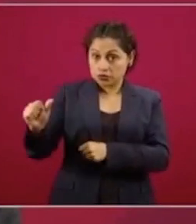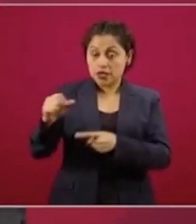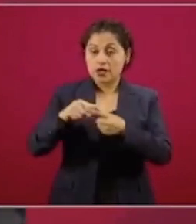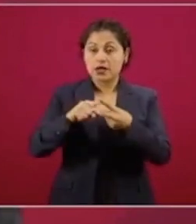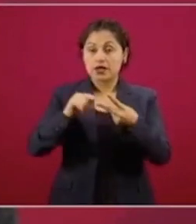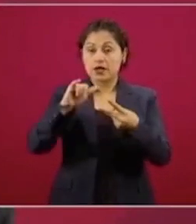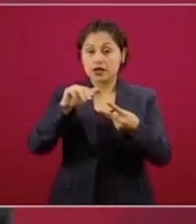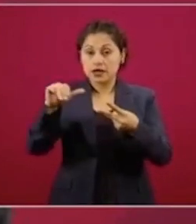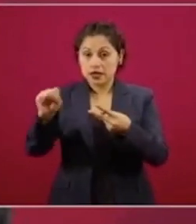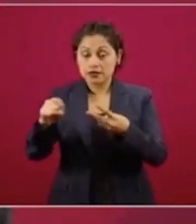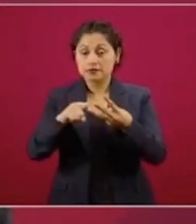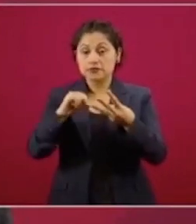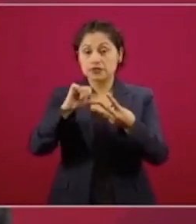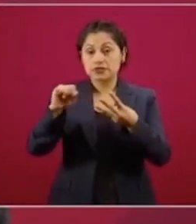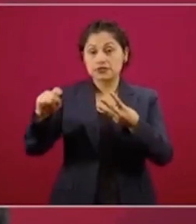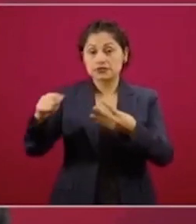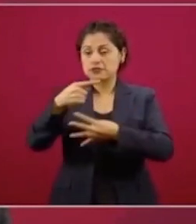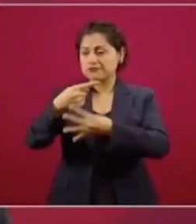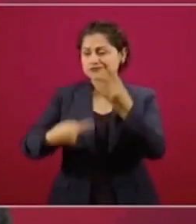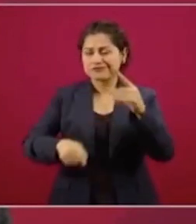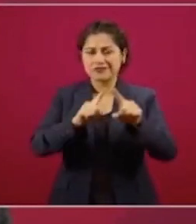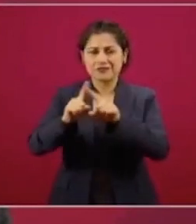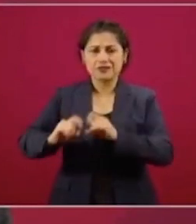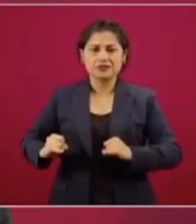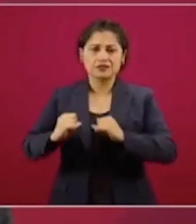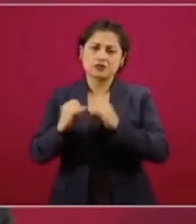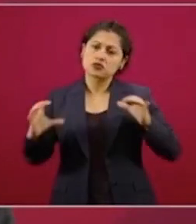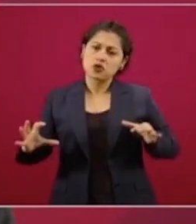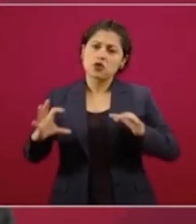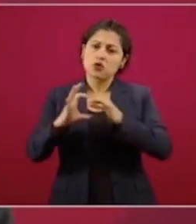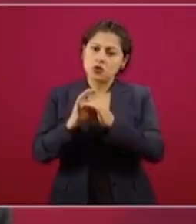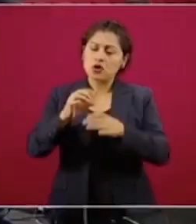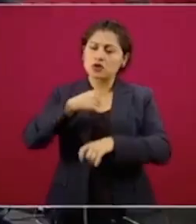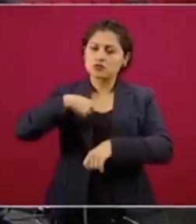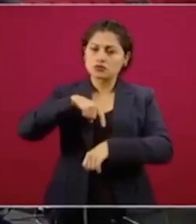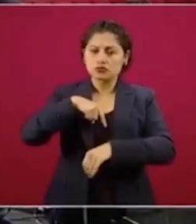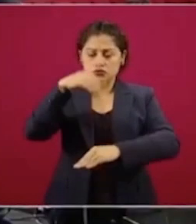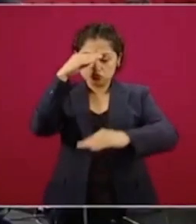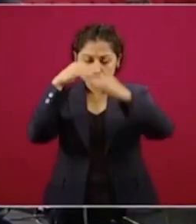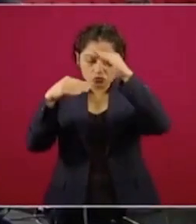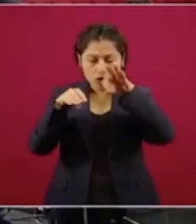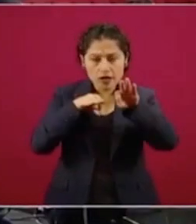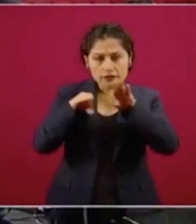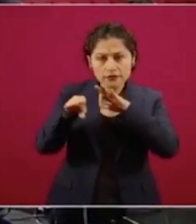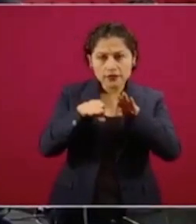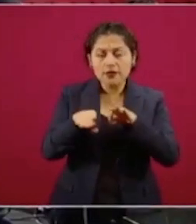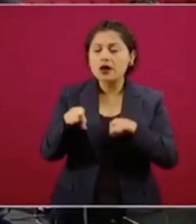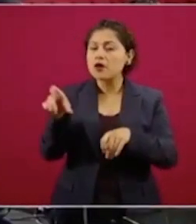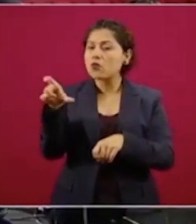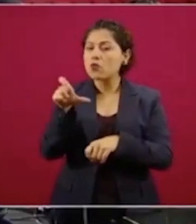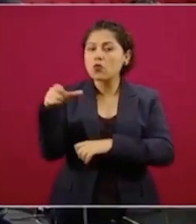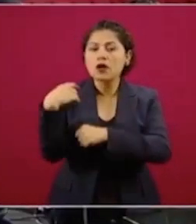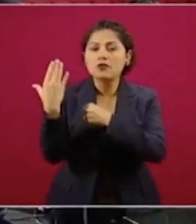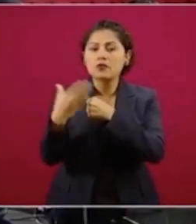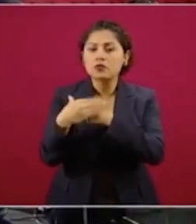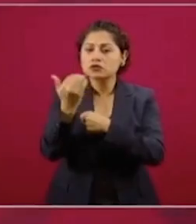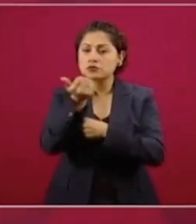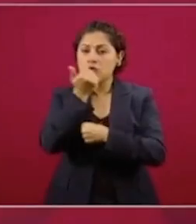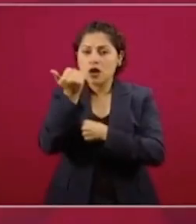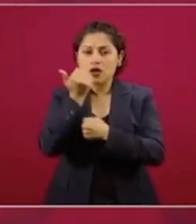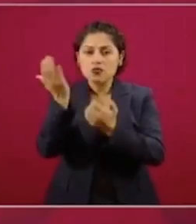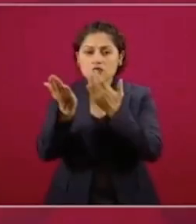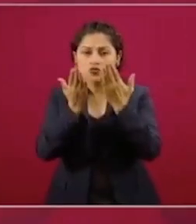Issste y con todo lo que está alrededor, venimos trabajando viendo cuándo es y de qué manera la mejor manera para que ellos se incorporen.